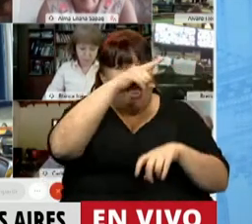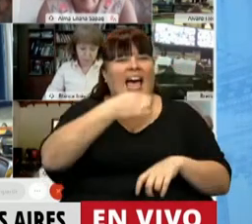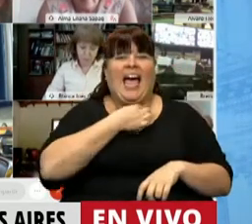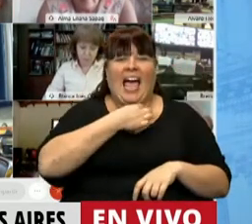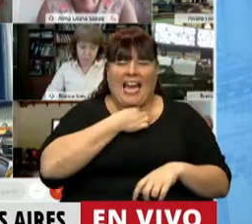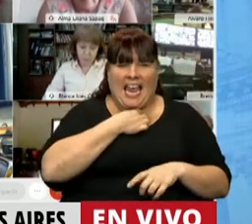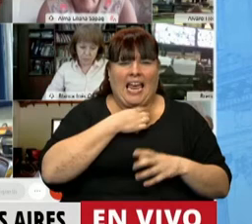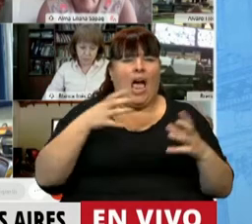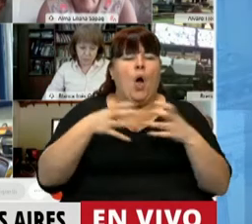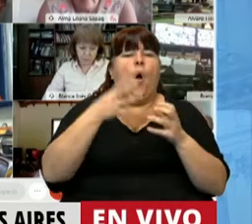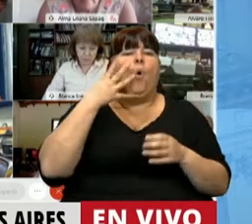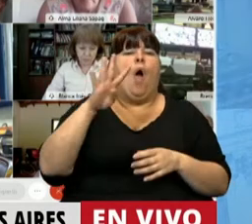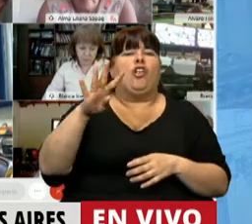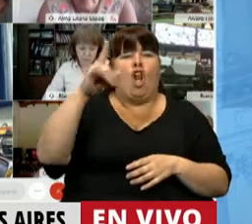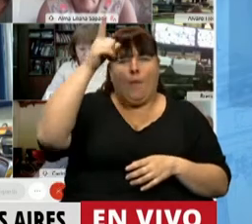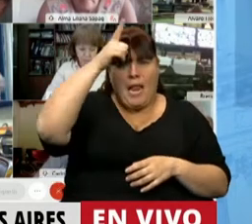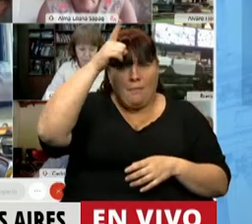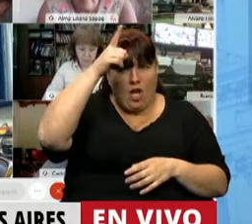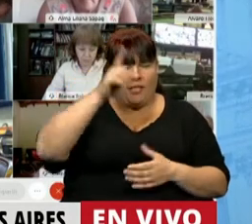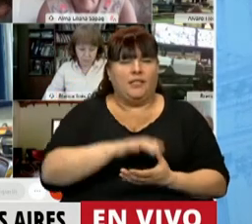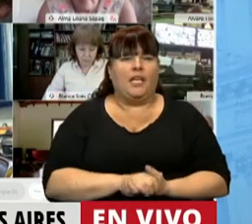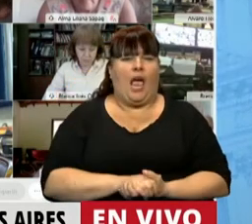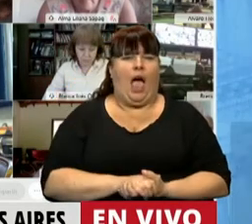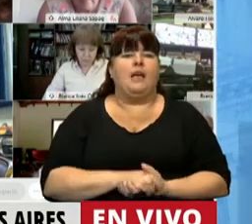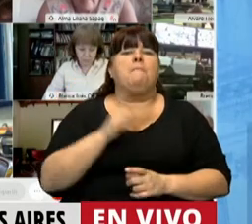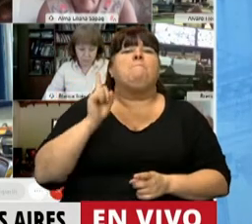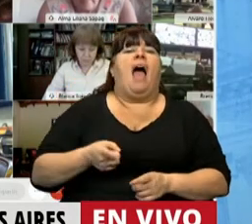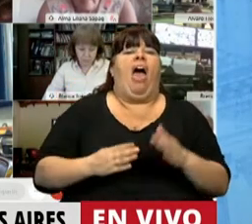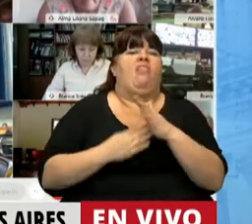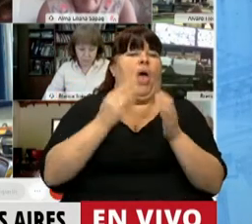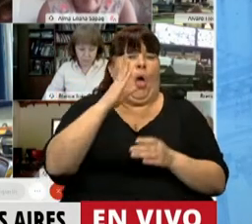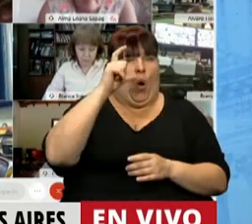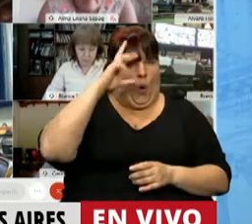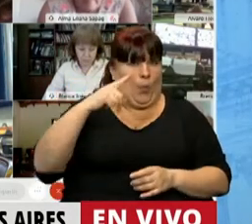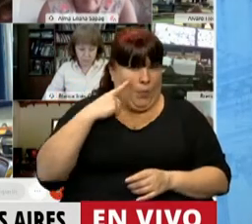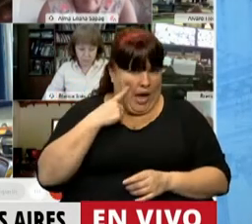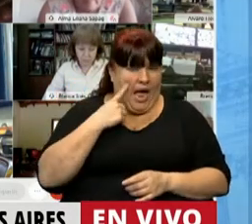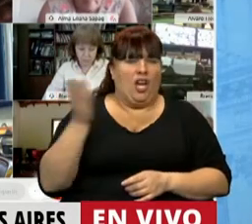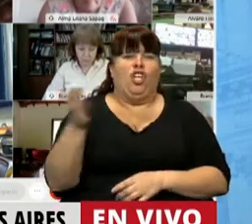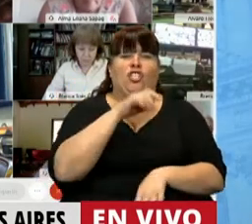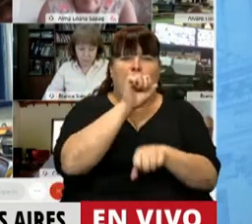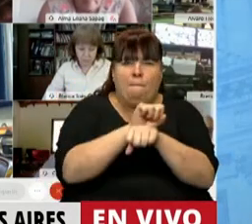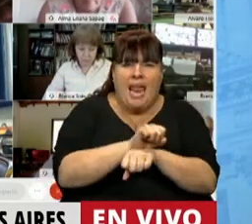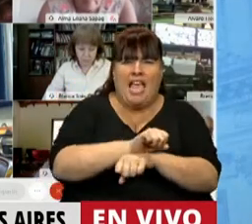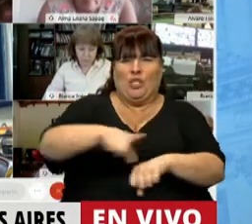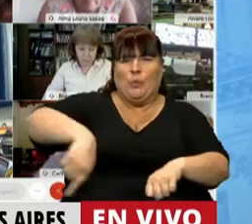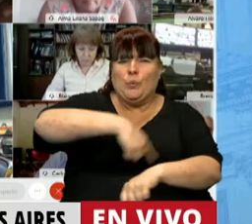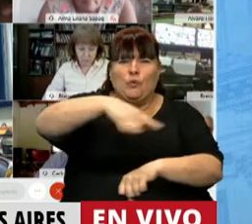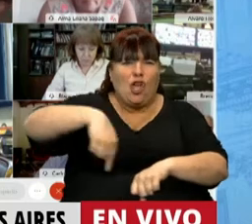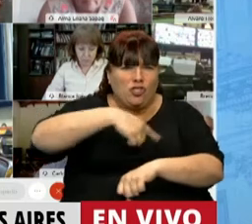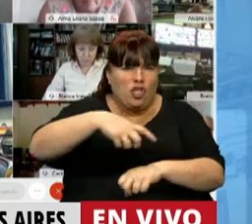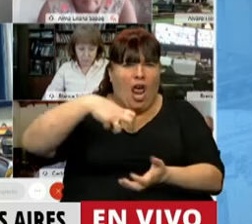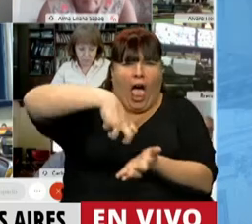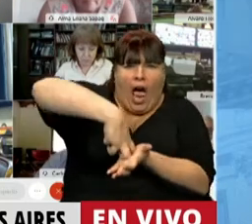Guernica, un ejército de 4.000 policías bajo el comando de Berni, teniendo a los detenidos durante horas